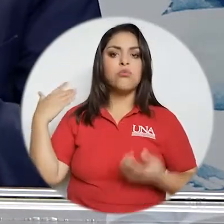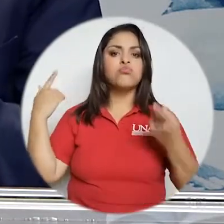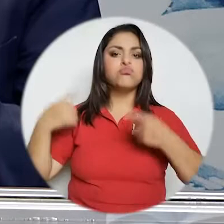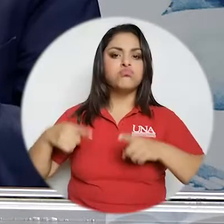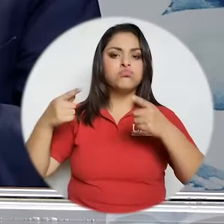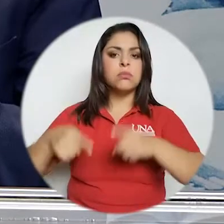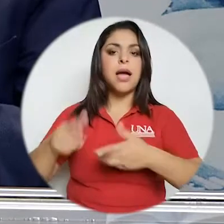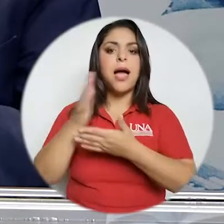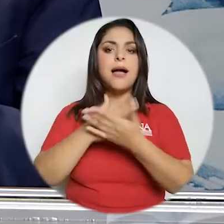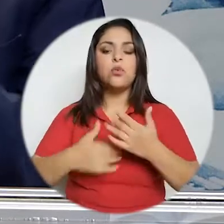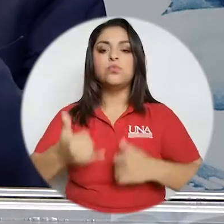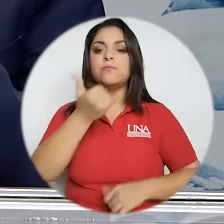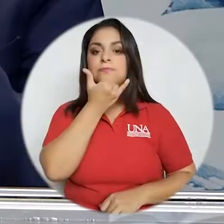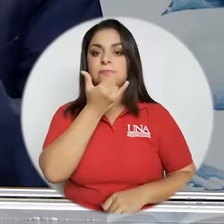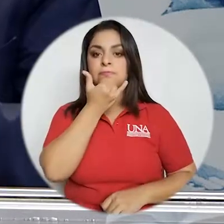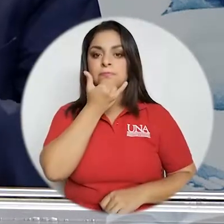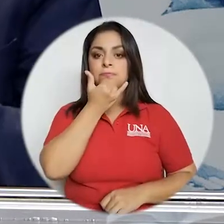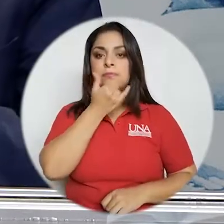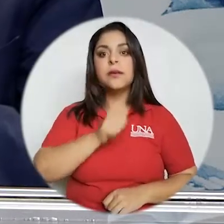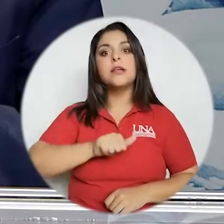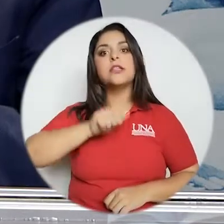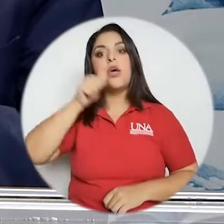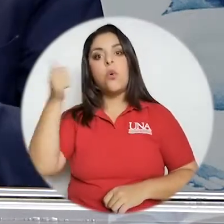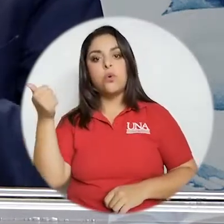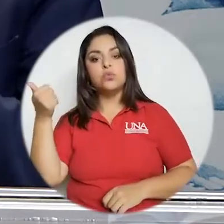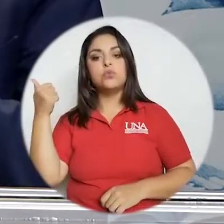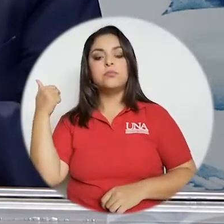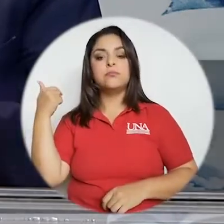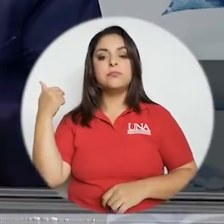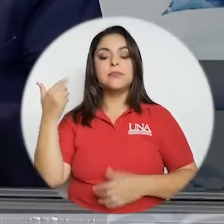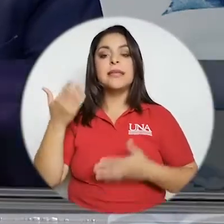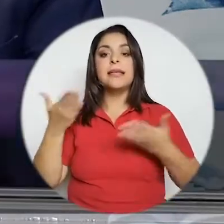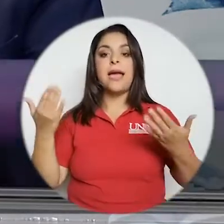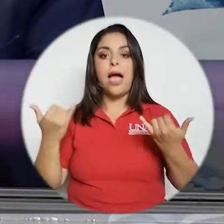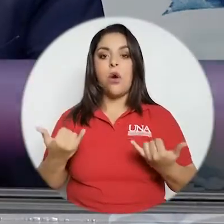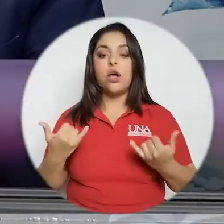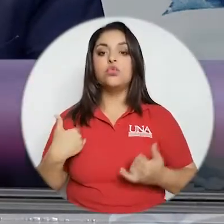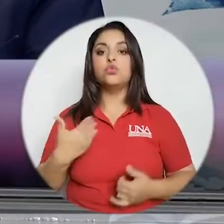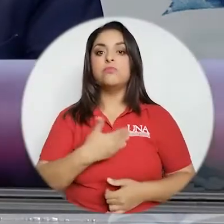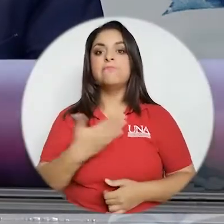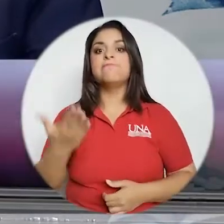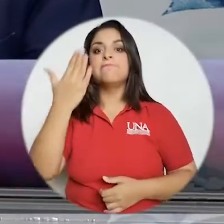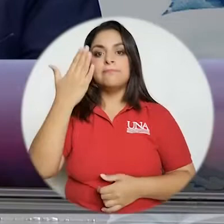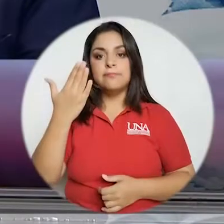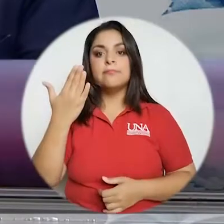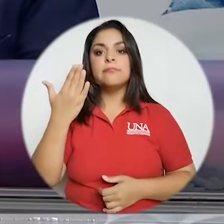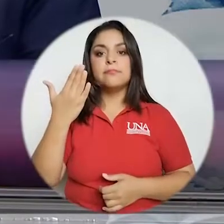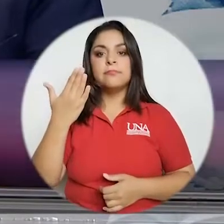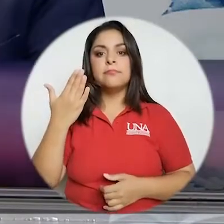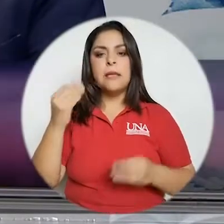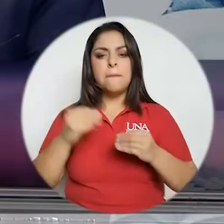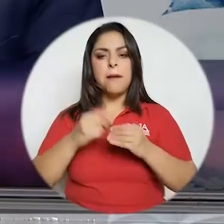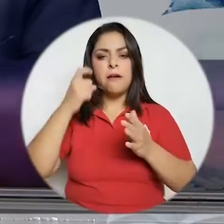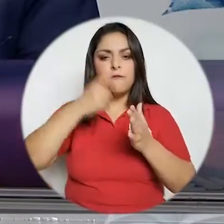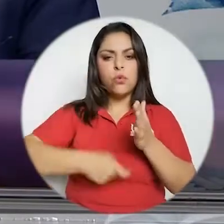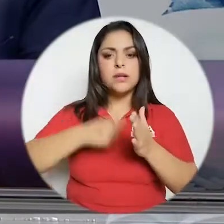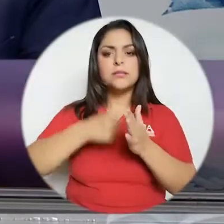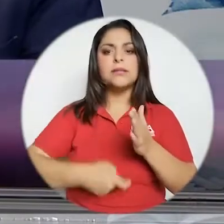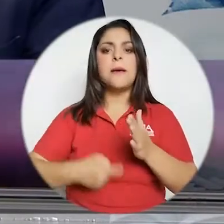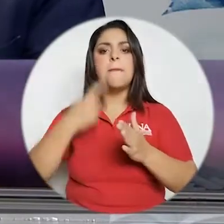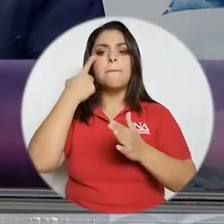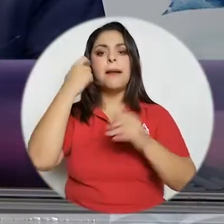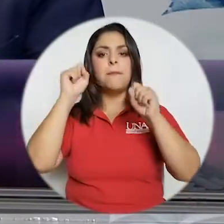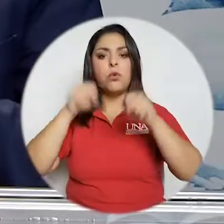se generaron algunos errores que hoy nos tienen de cara a robustecer todos nuestros